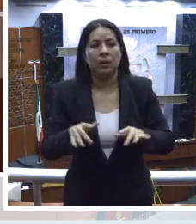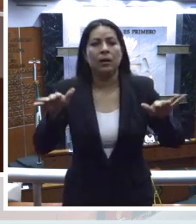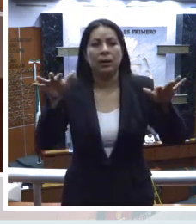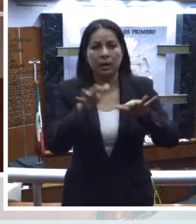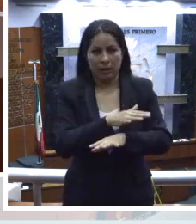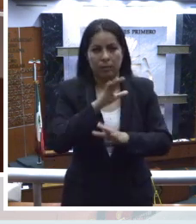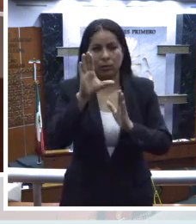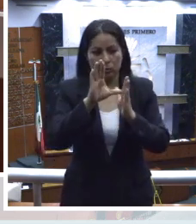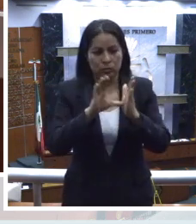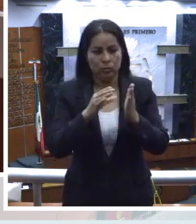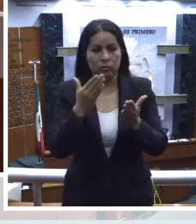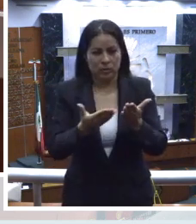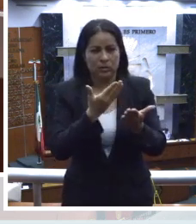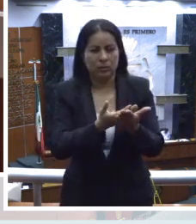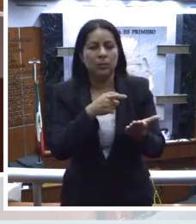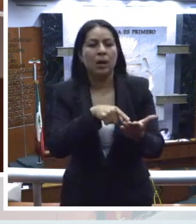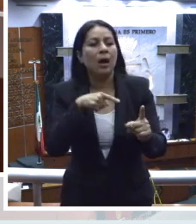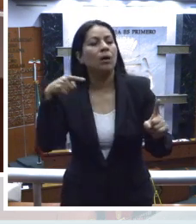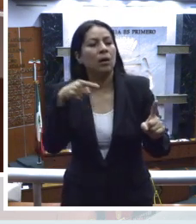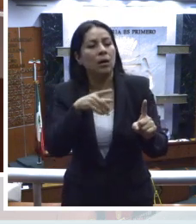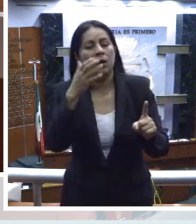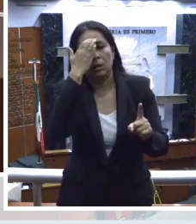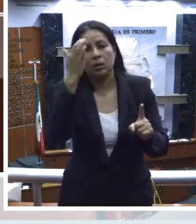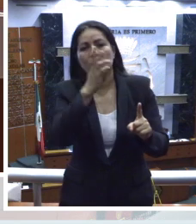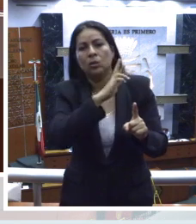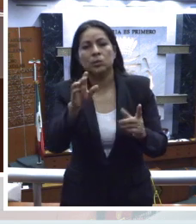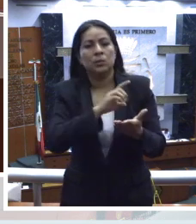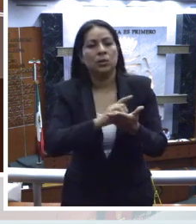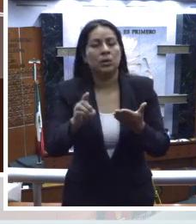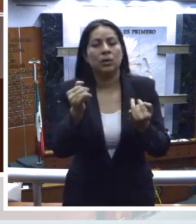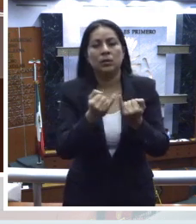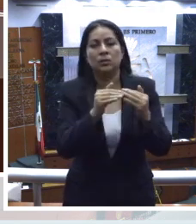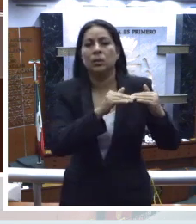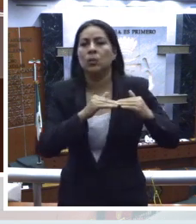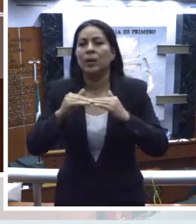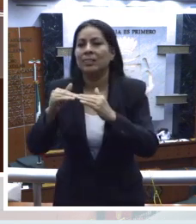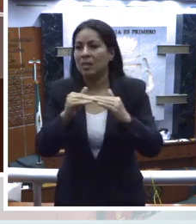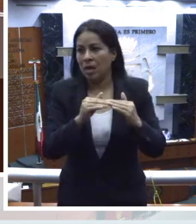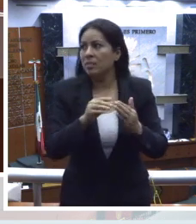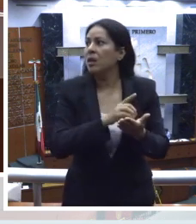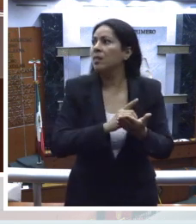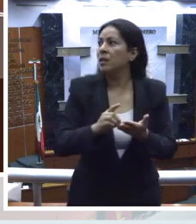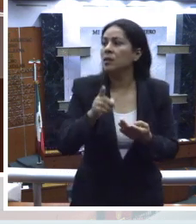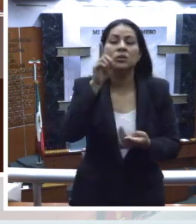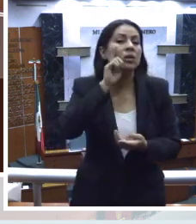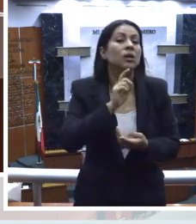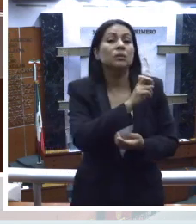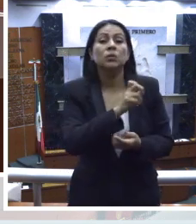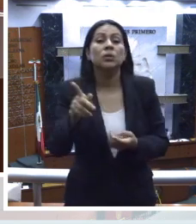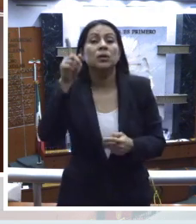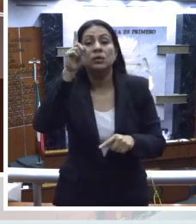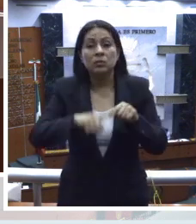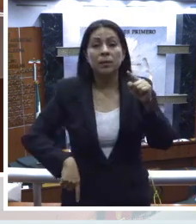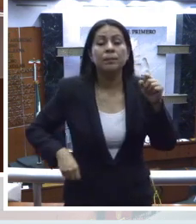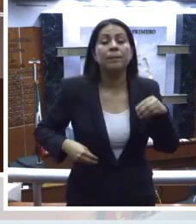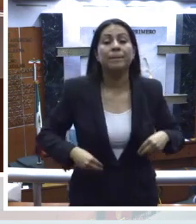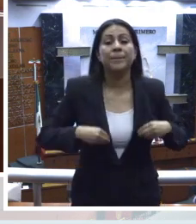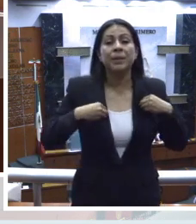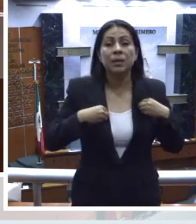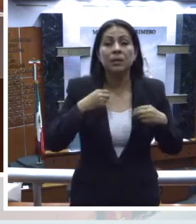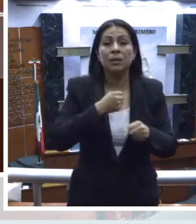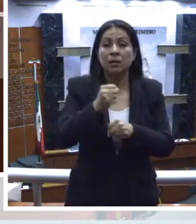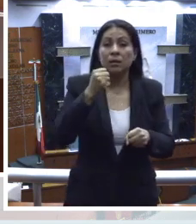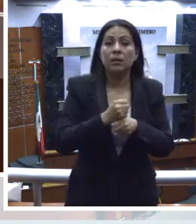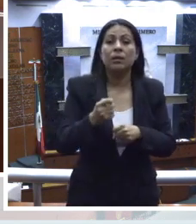constitucional que se propone tiene por objeto el reconocimiento del derecho a la igualdad sustantiva, el derecho de las mujeres a una vida libre de